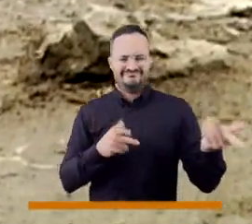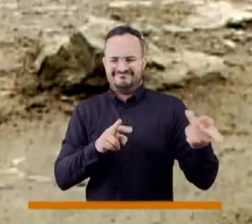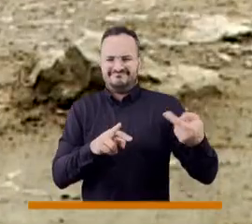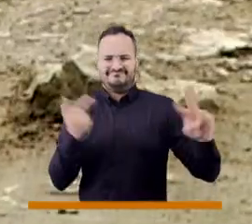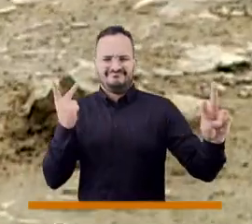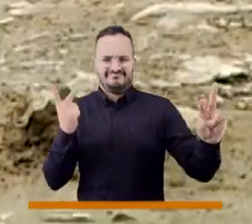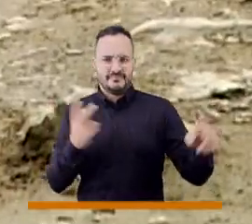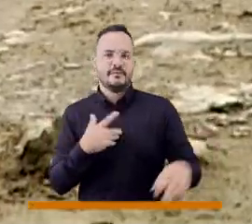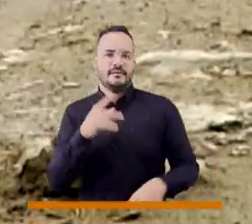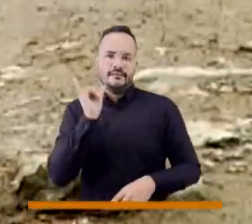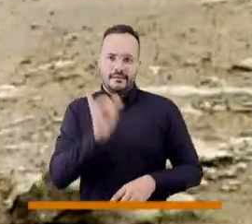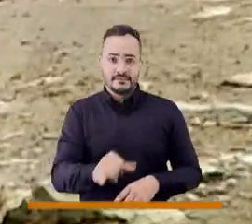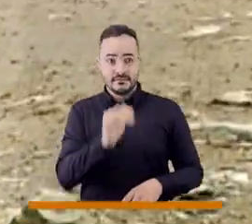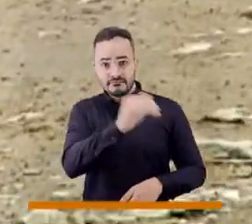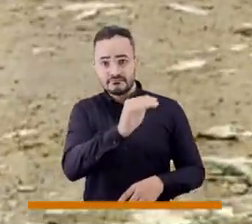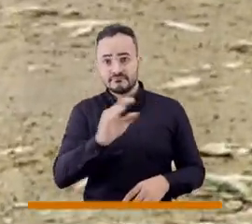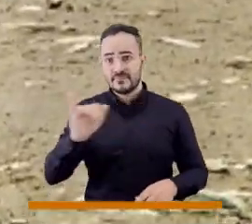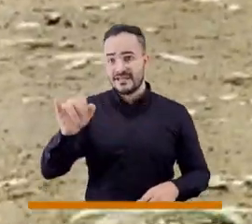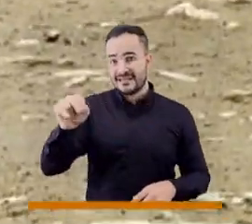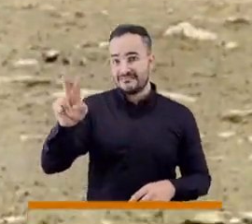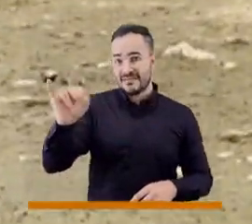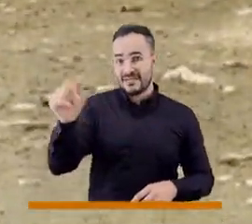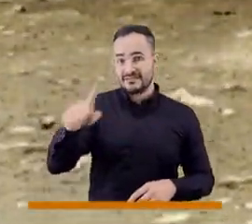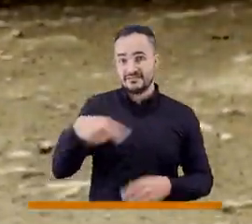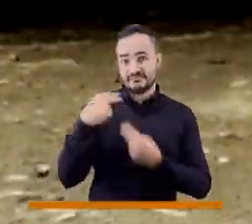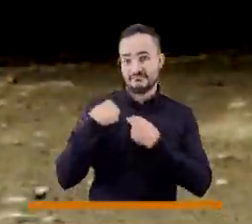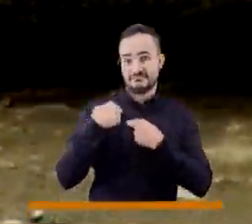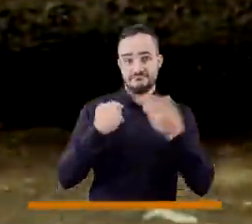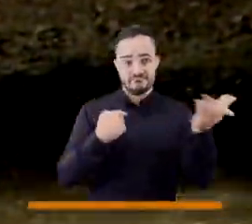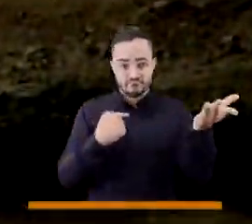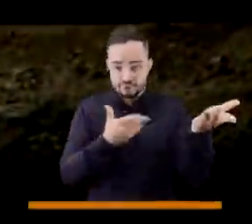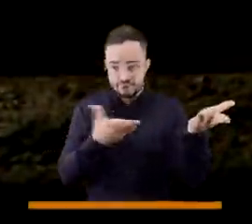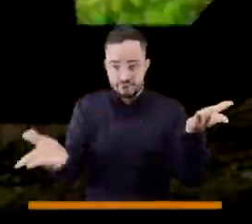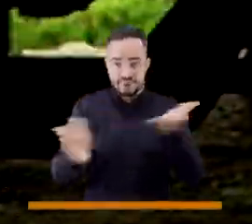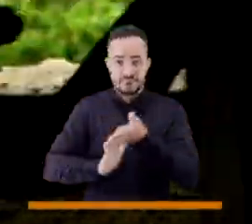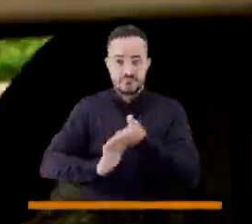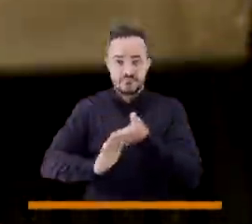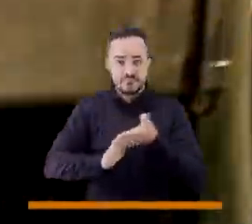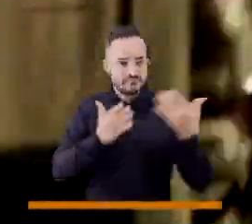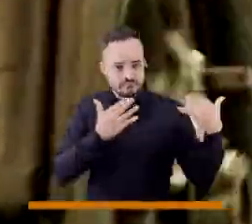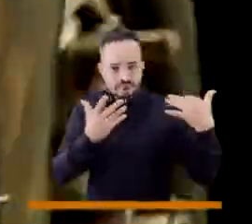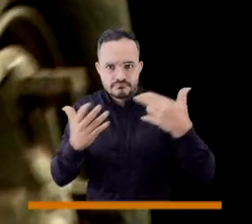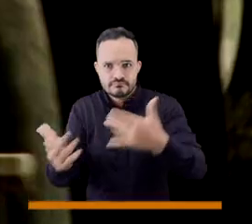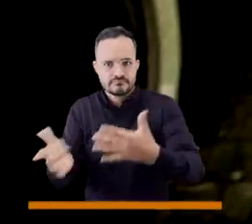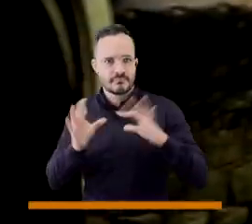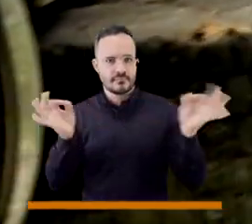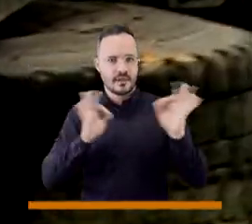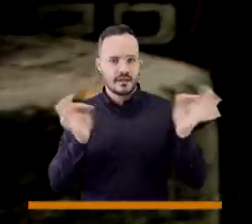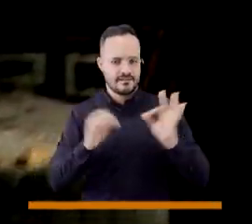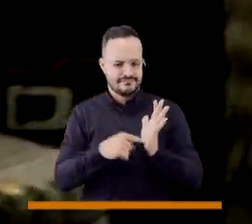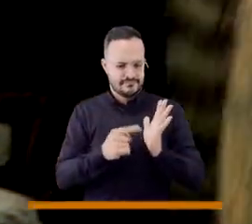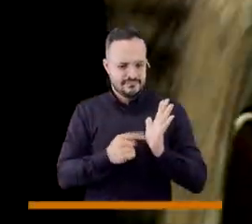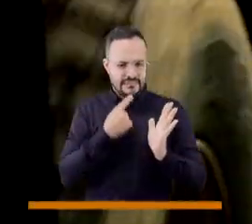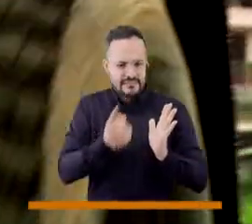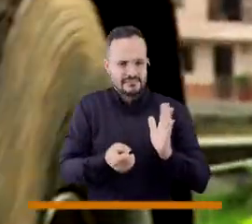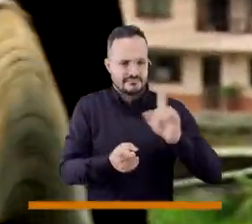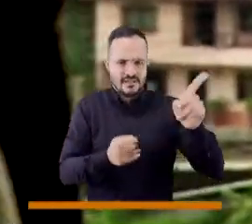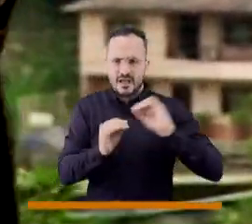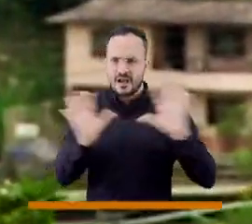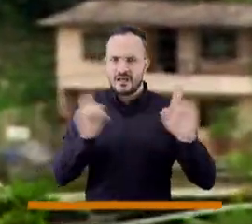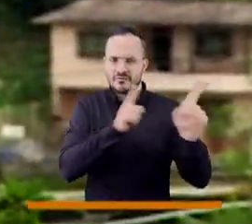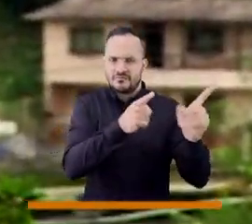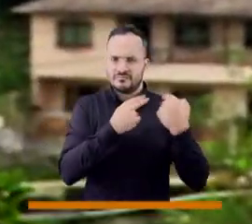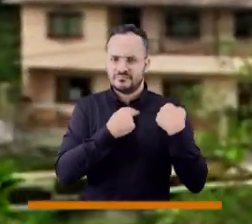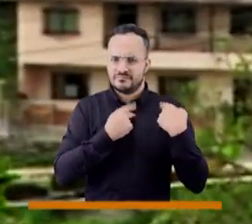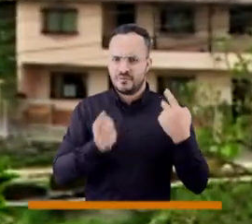empezamos a solicitarle envías que era el responsable, que empezara a darnos explicaciones de qué pasaba con